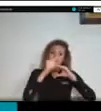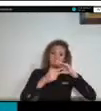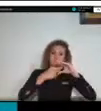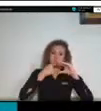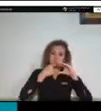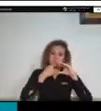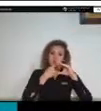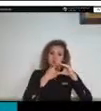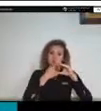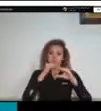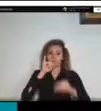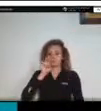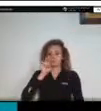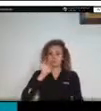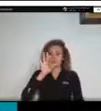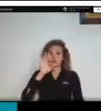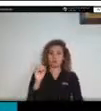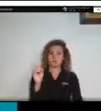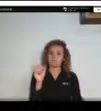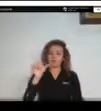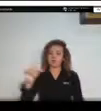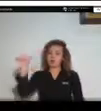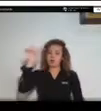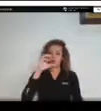arroba por macarena punto go punto com